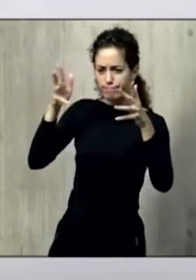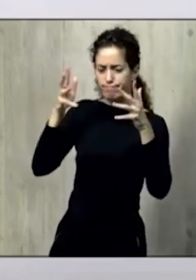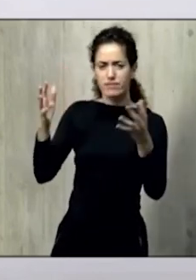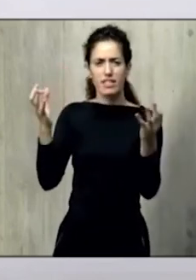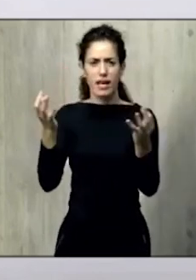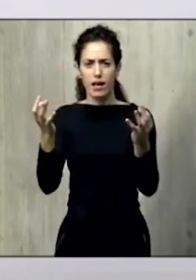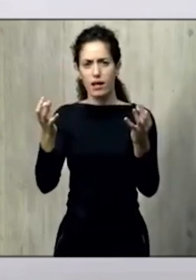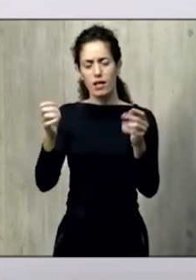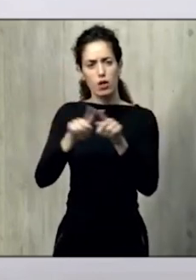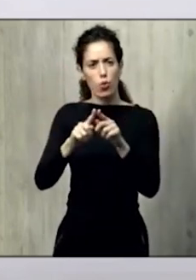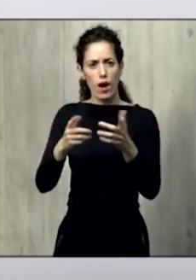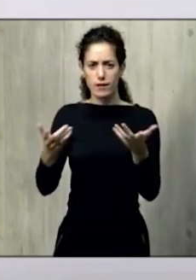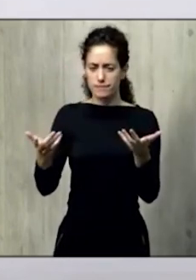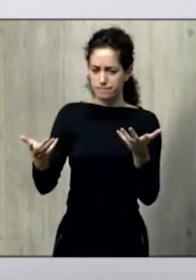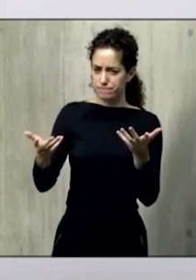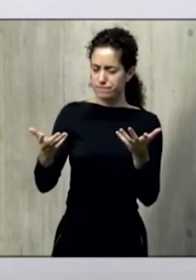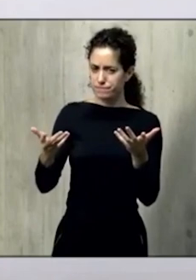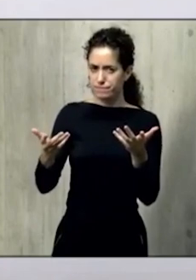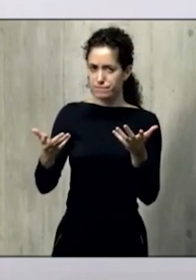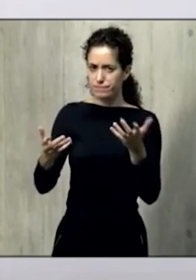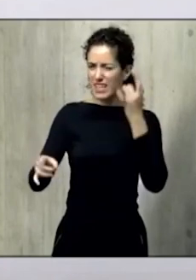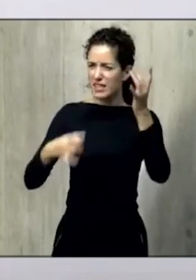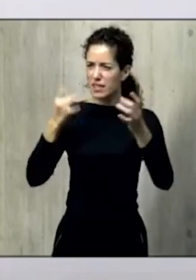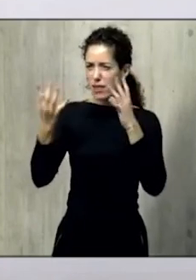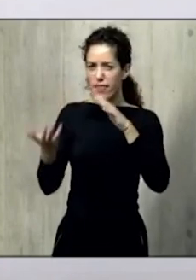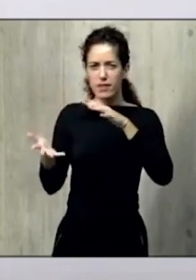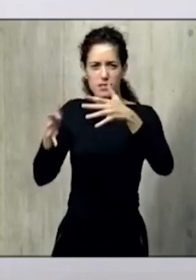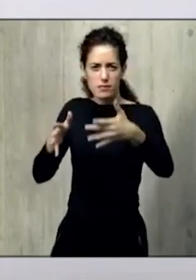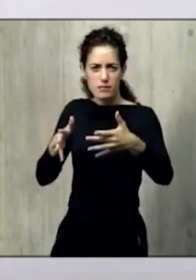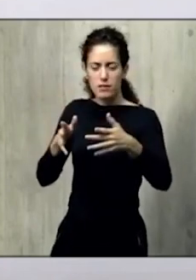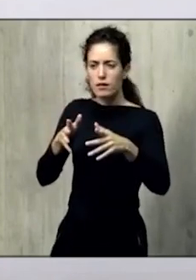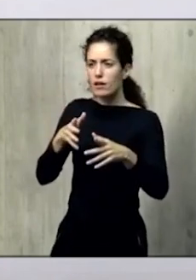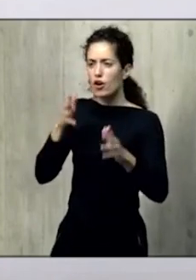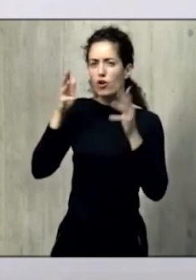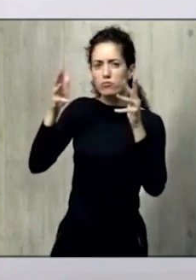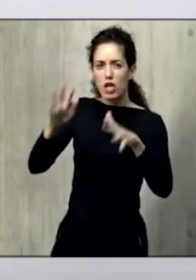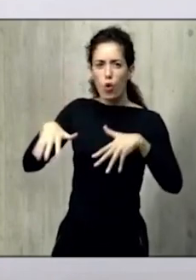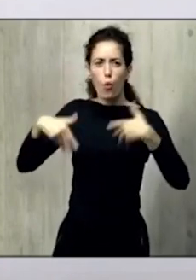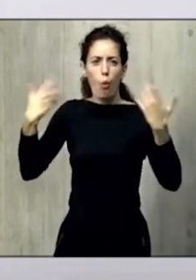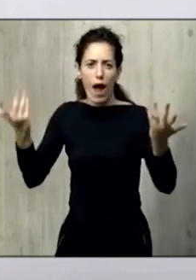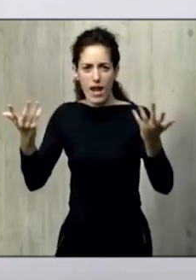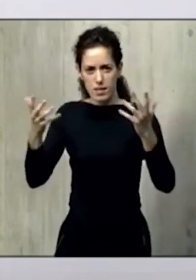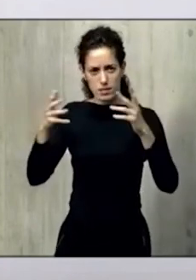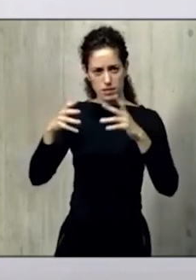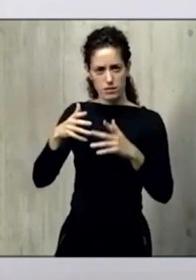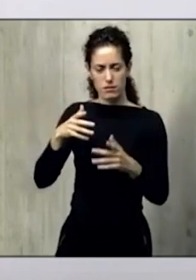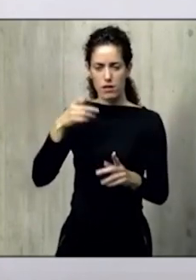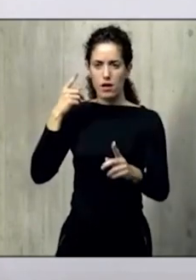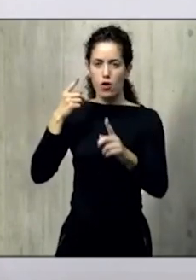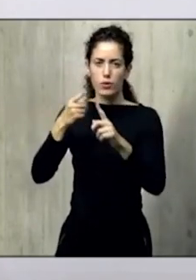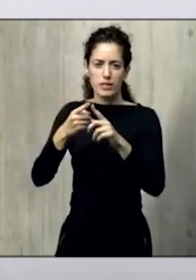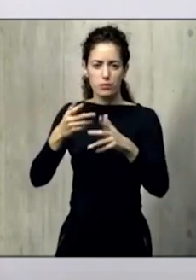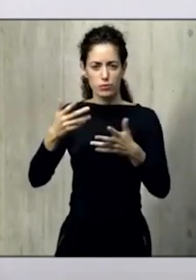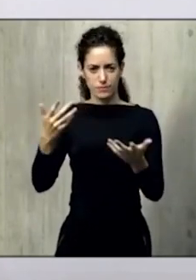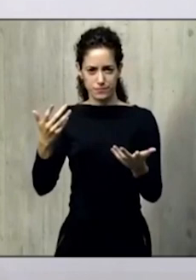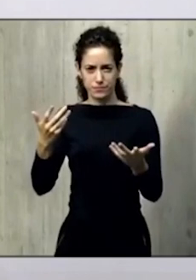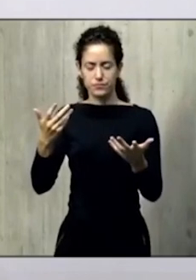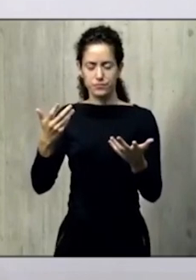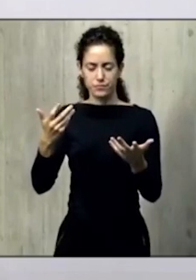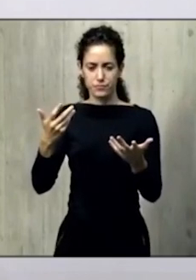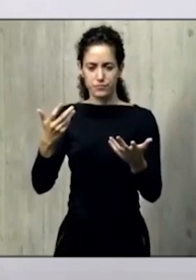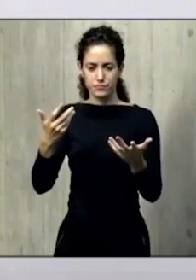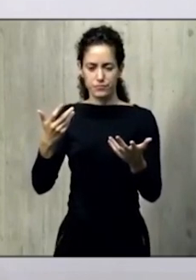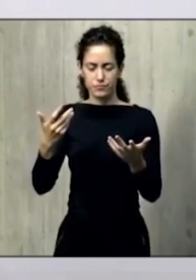cómo realizar esas actividades, bajo qué recomendaciones se deben hacer para permitir que